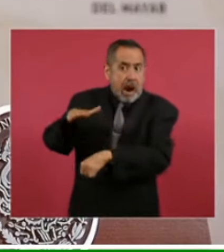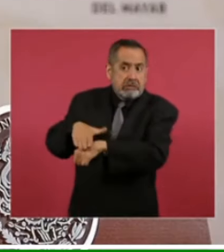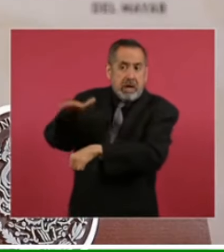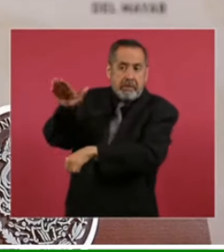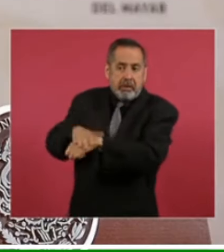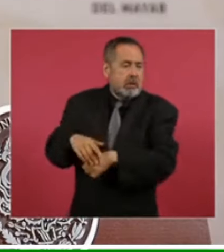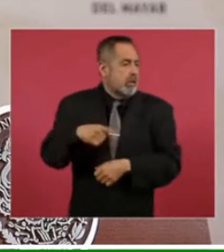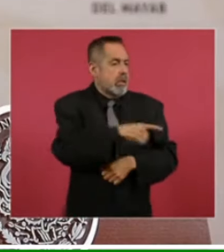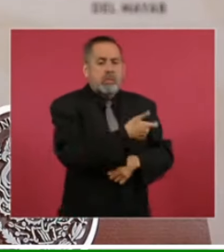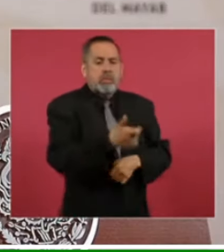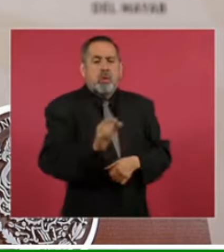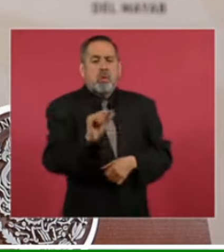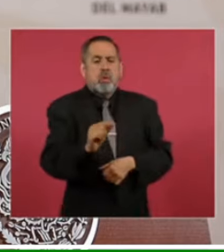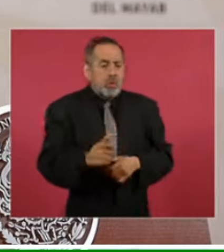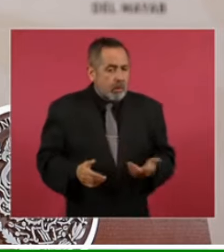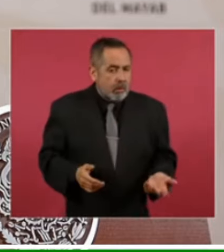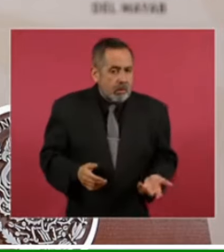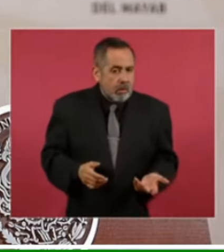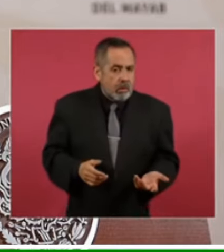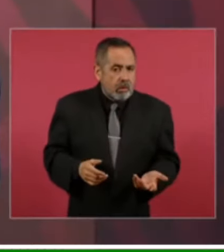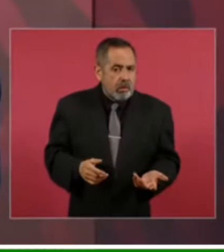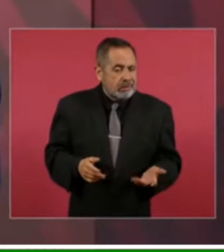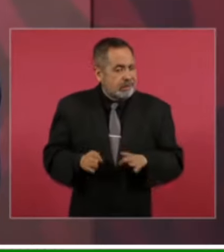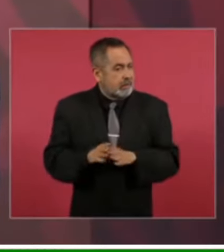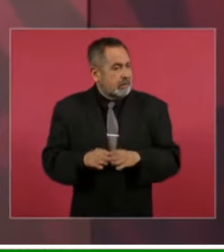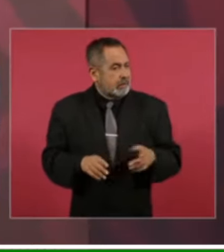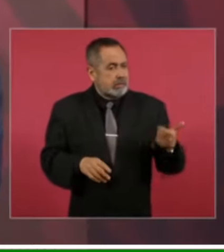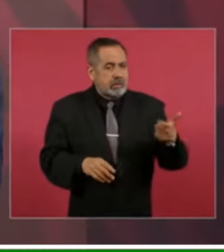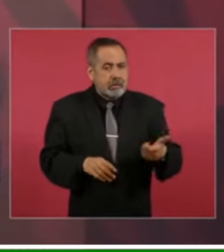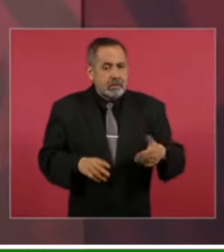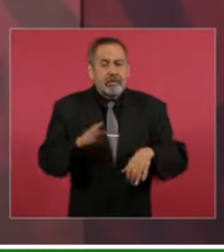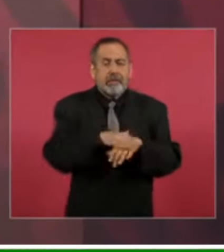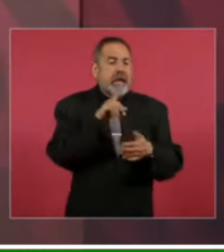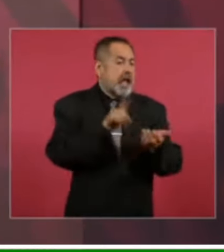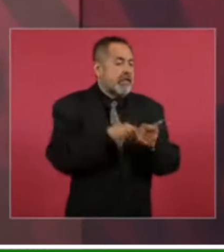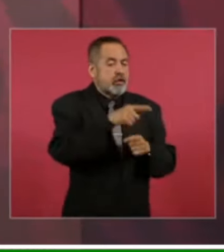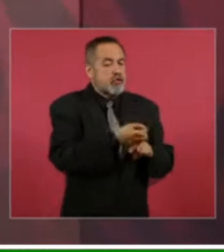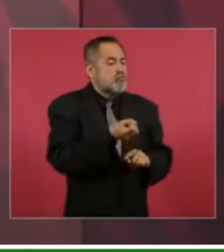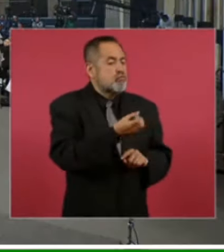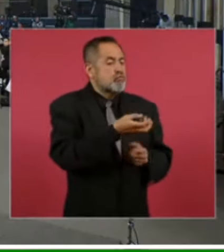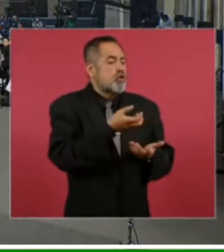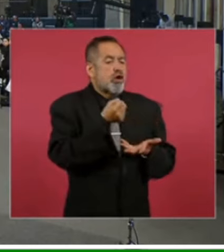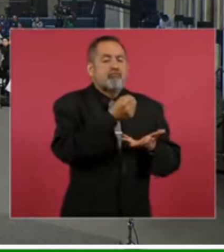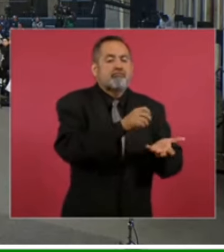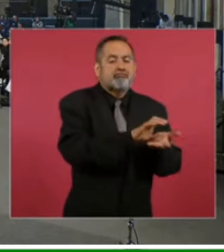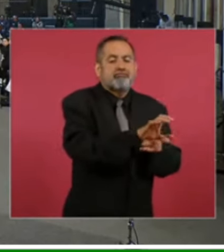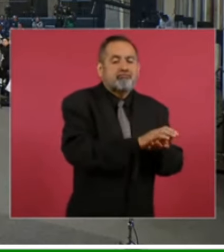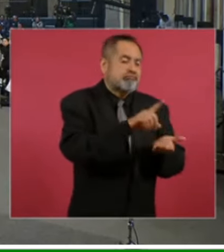en el consumo doméstico porque ellos reciben subsidio por estos mecanismos